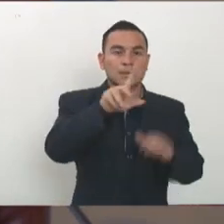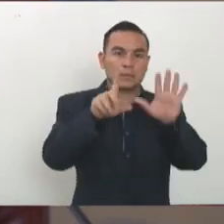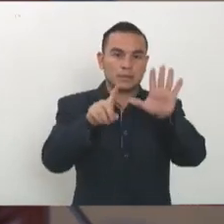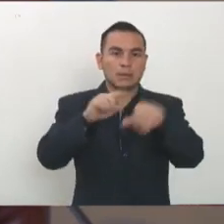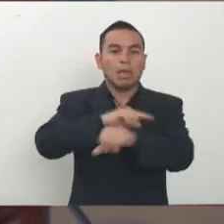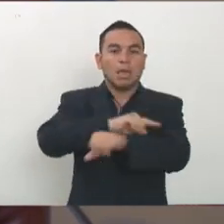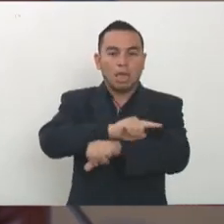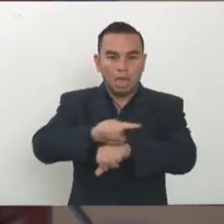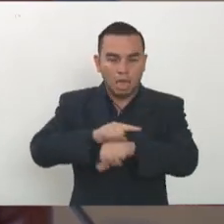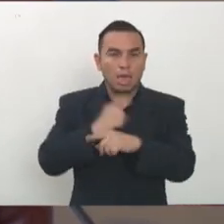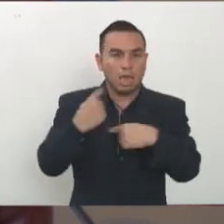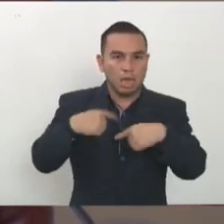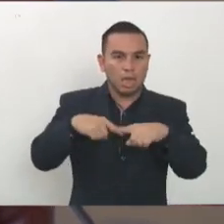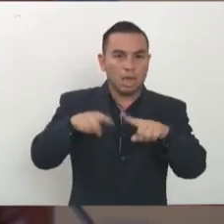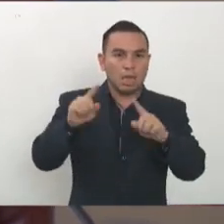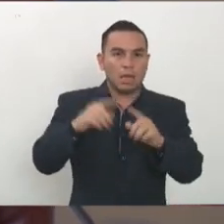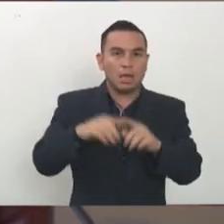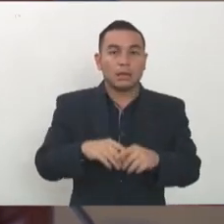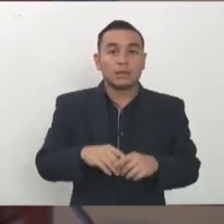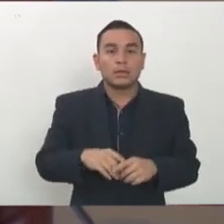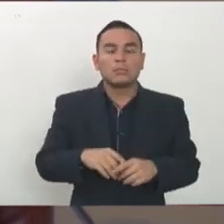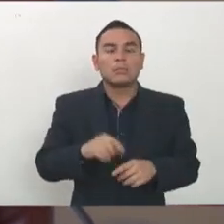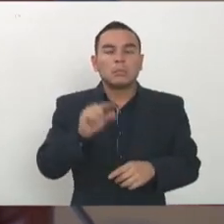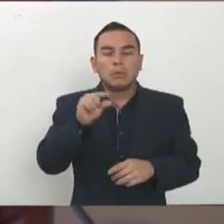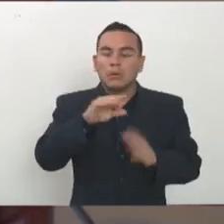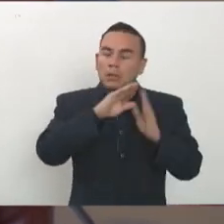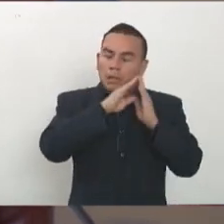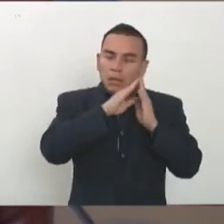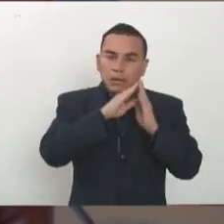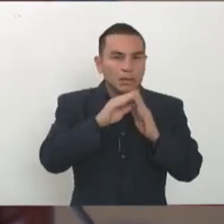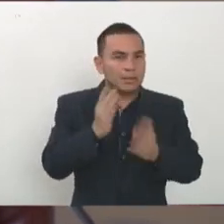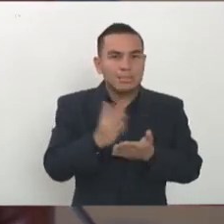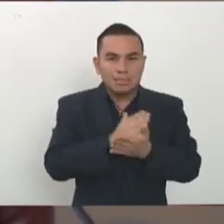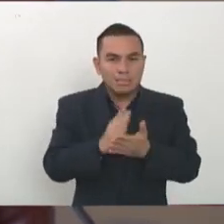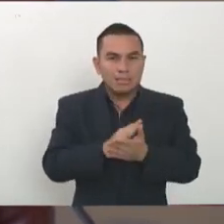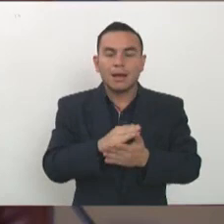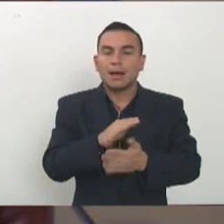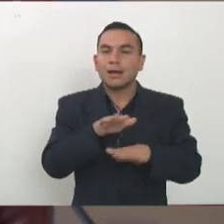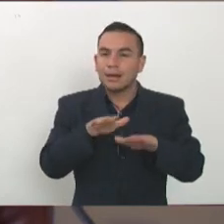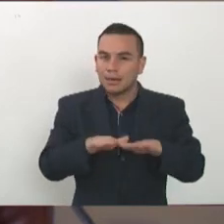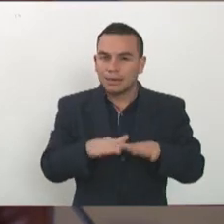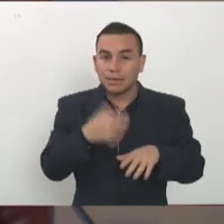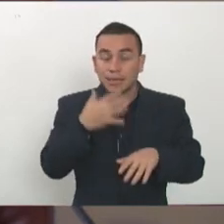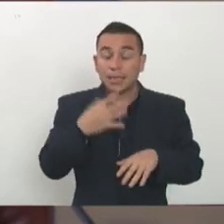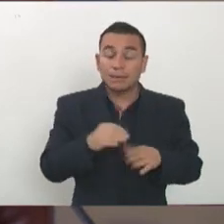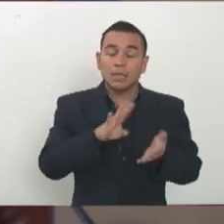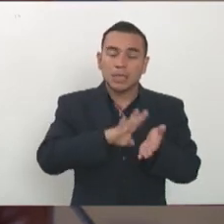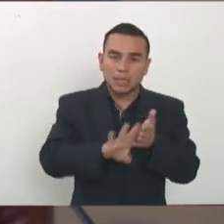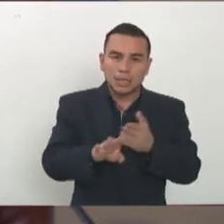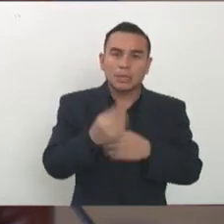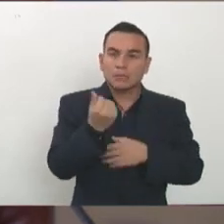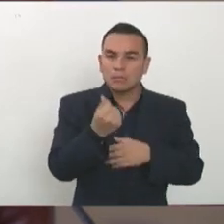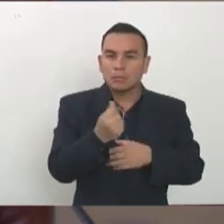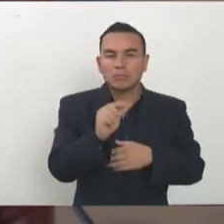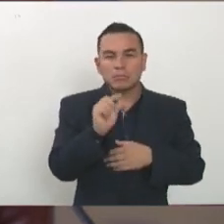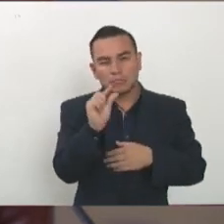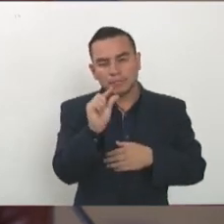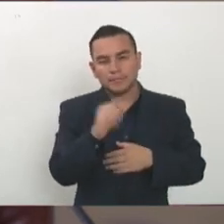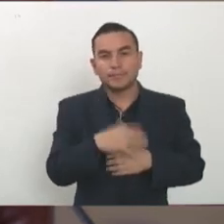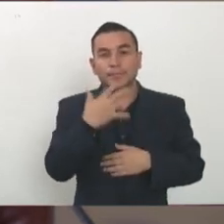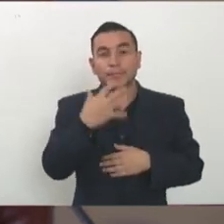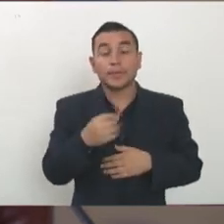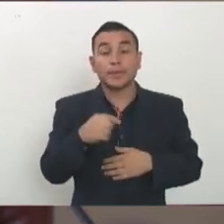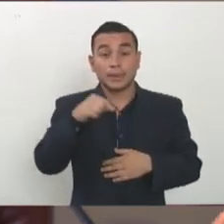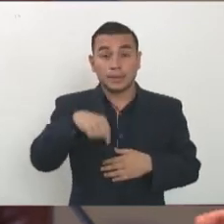corridas y muy pocas veces se les agradece y yo quiero yo sé que el agradecimiento económico es mínimo pero es